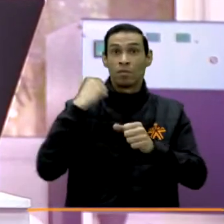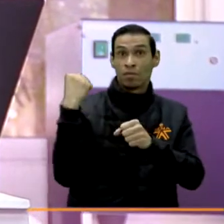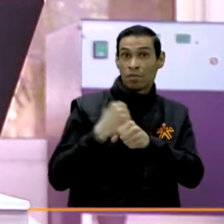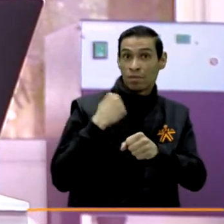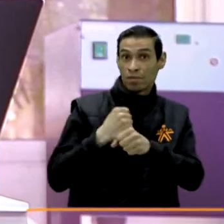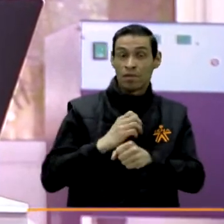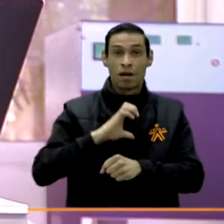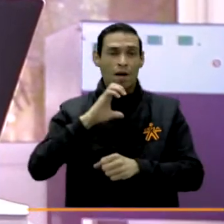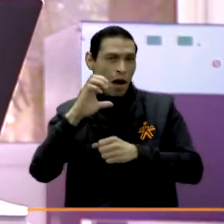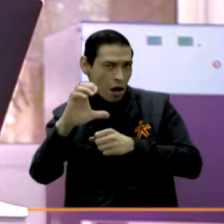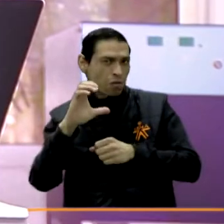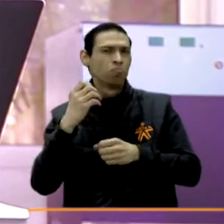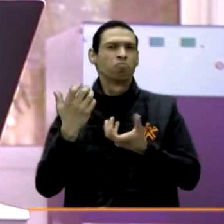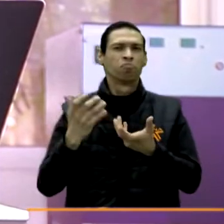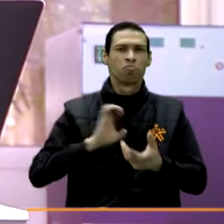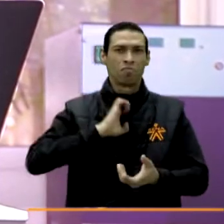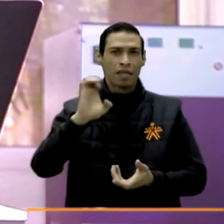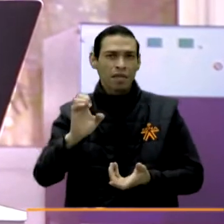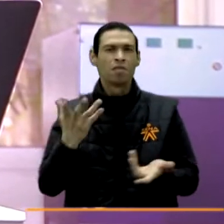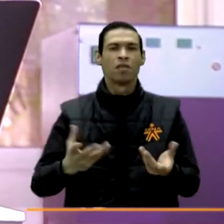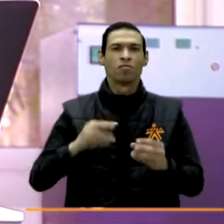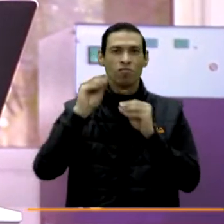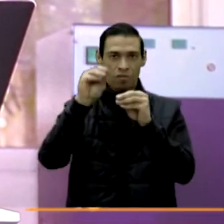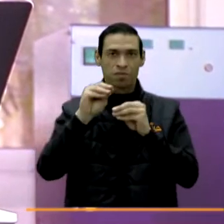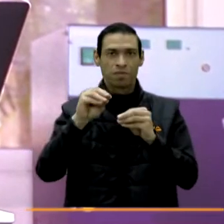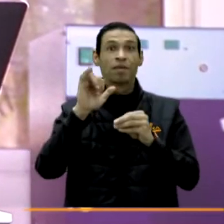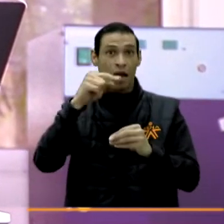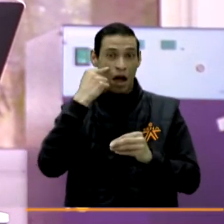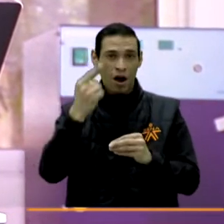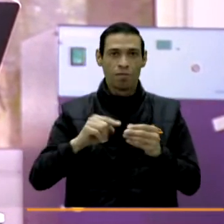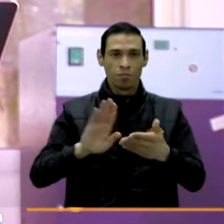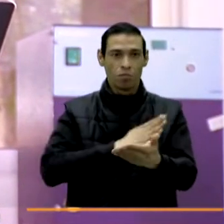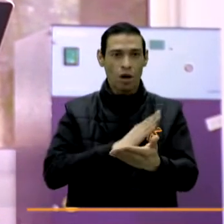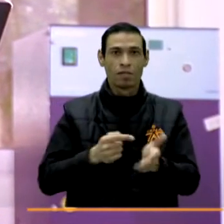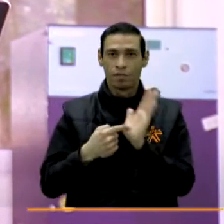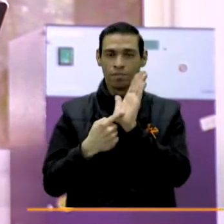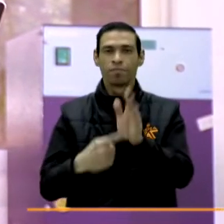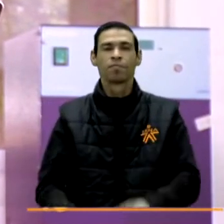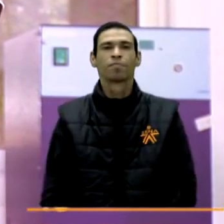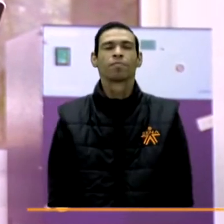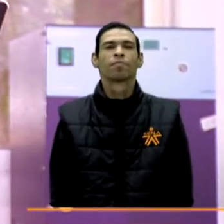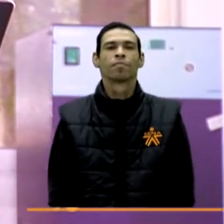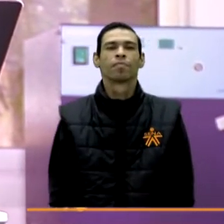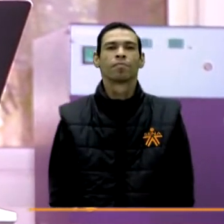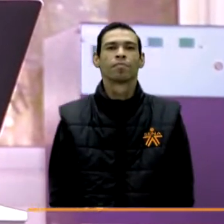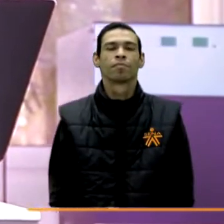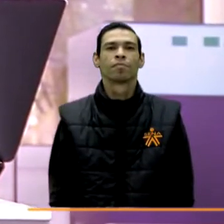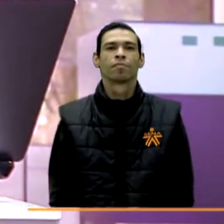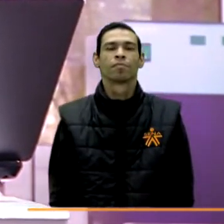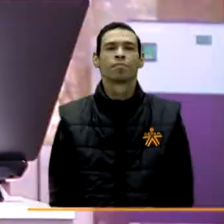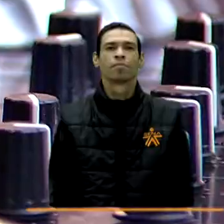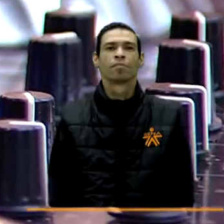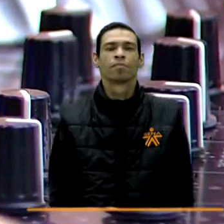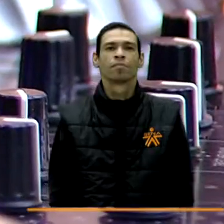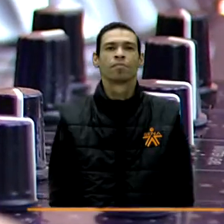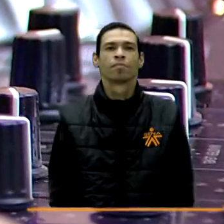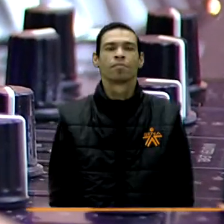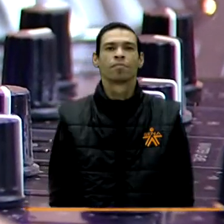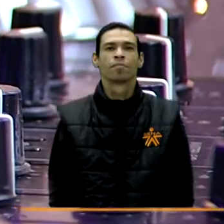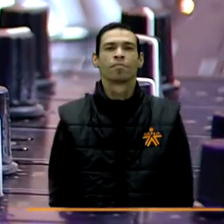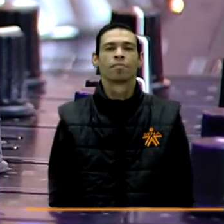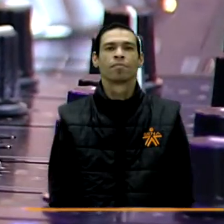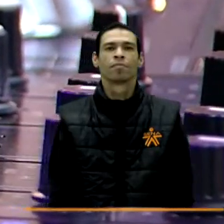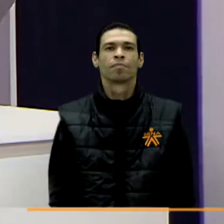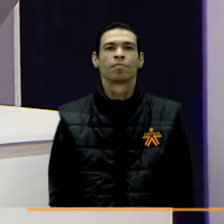empleo, emprendimiento, información. Como el tema de hoy fue mi Pymes, vámonos con algo de mi Pymes Transforma Vida. Queremos darle un rumbo a tu